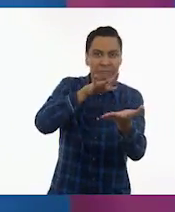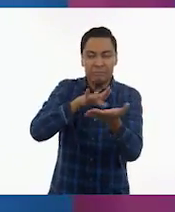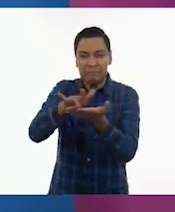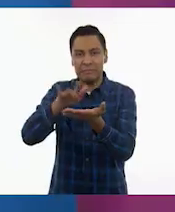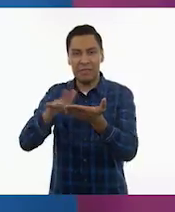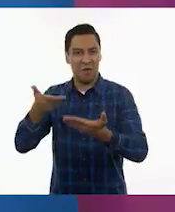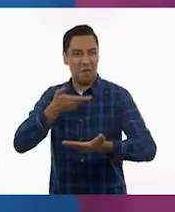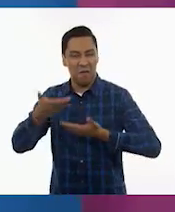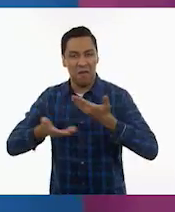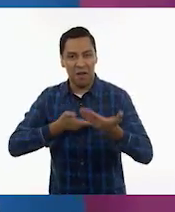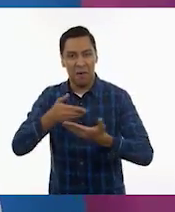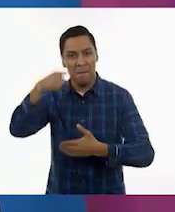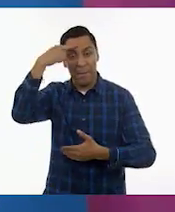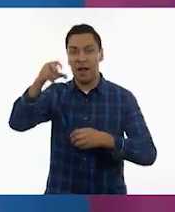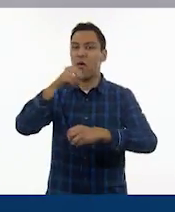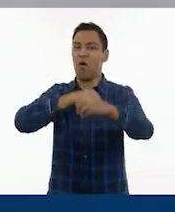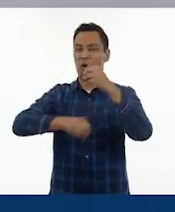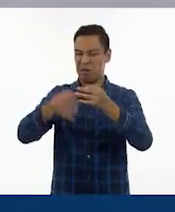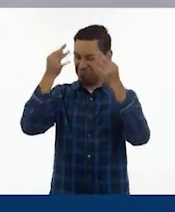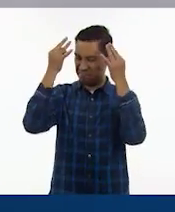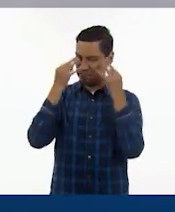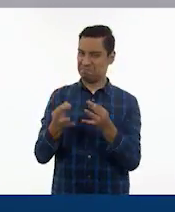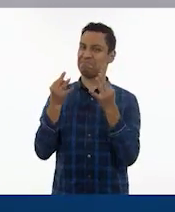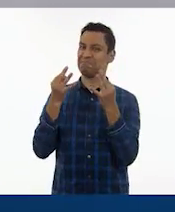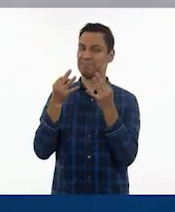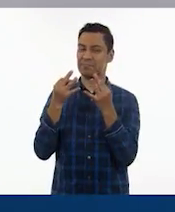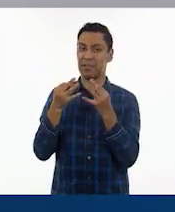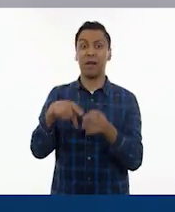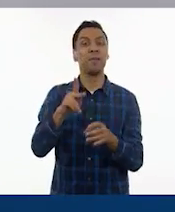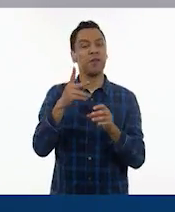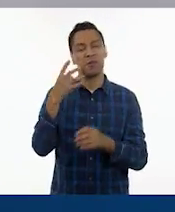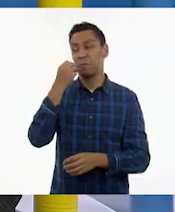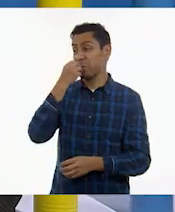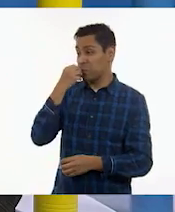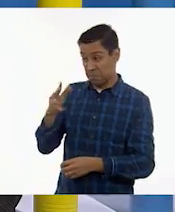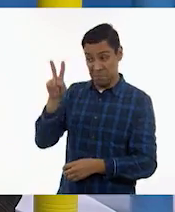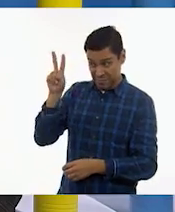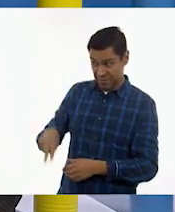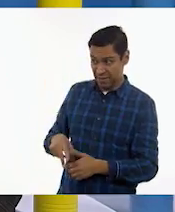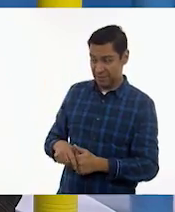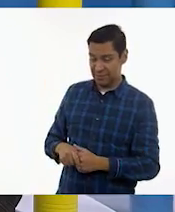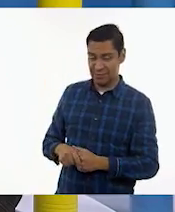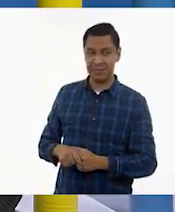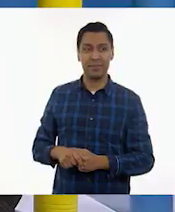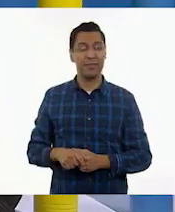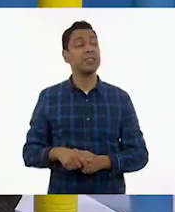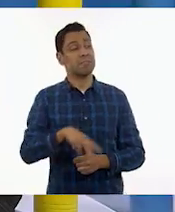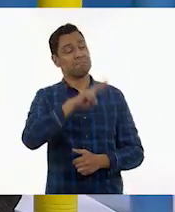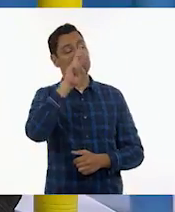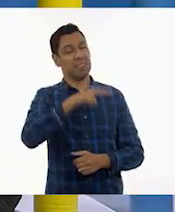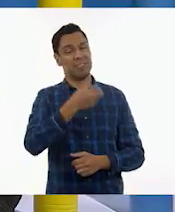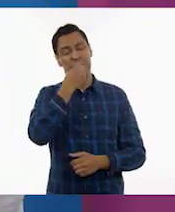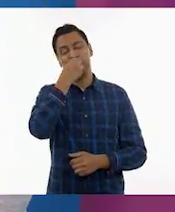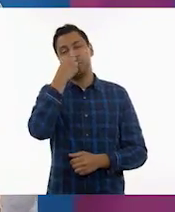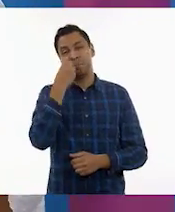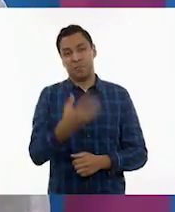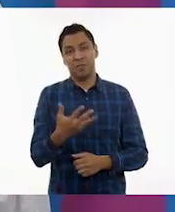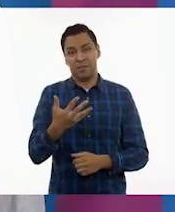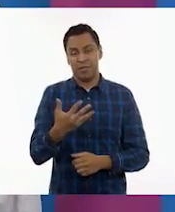llegar a tener una obra final. Pero es muy hermoso hacerlo, la verdad es que es increíble